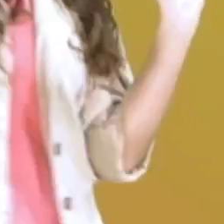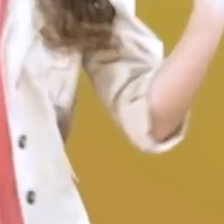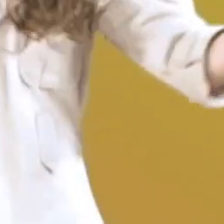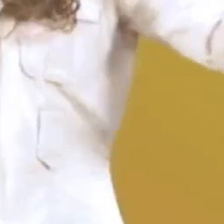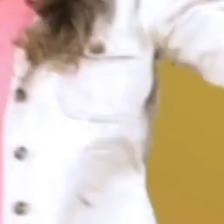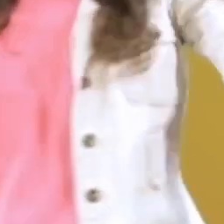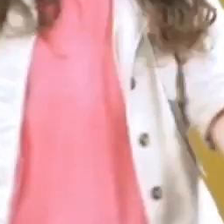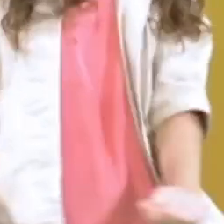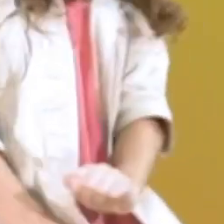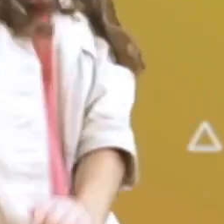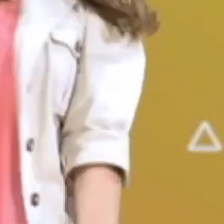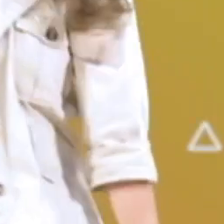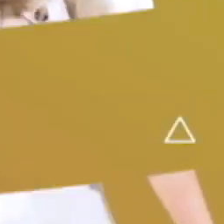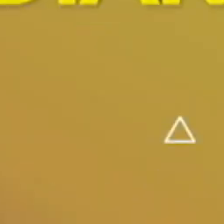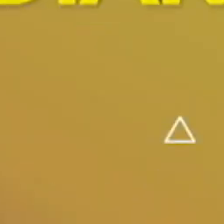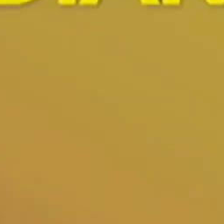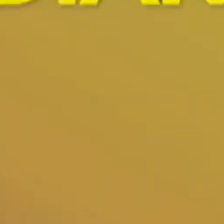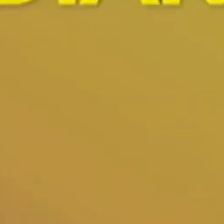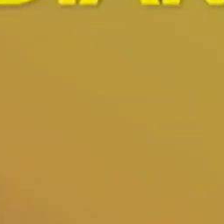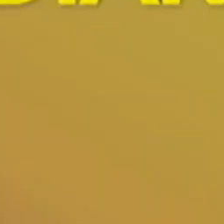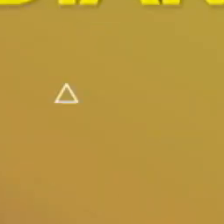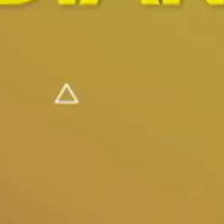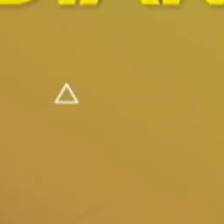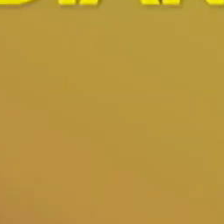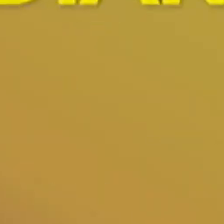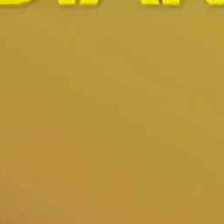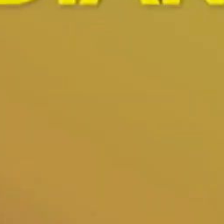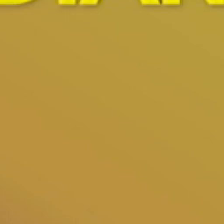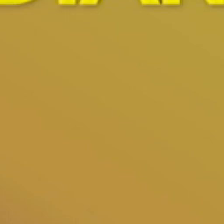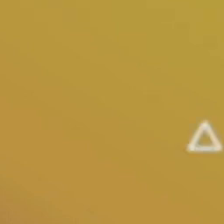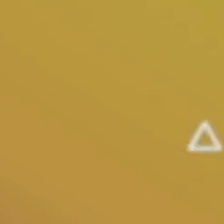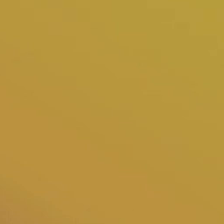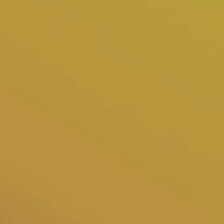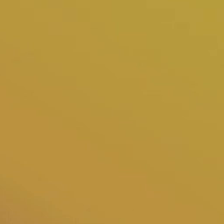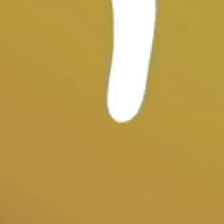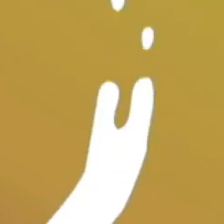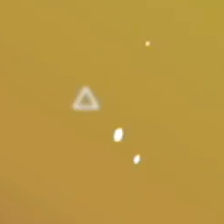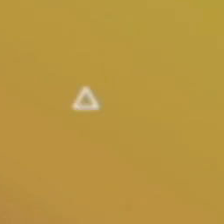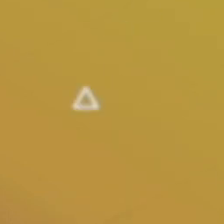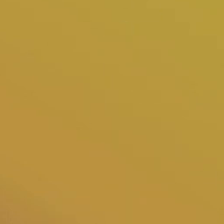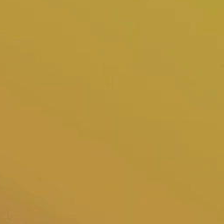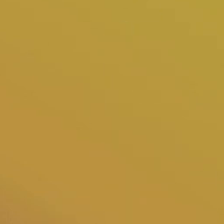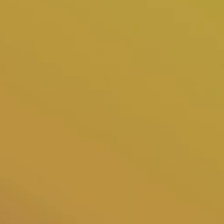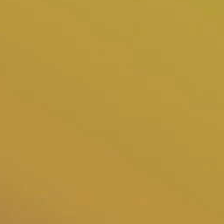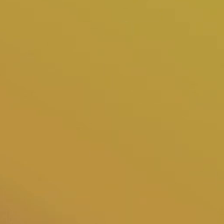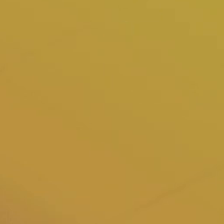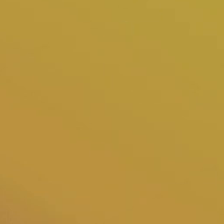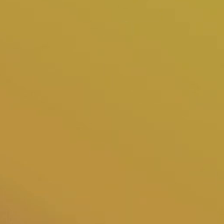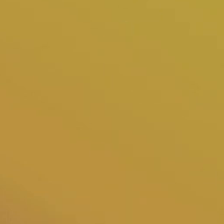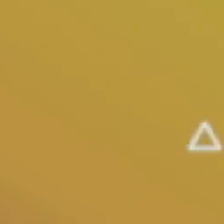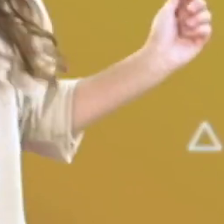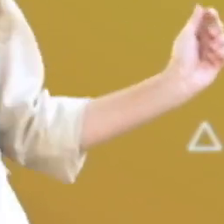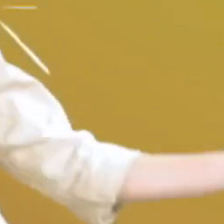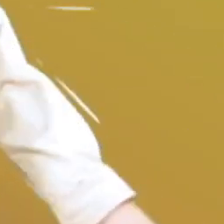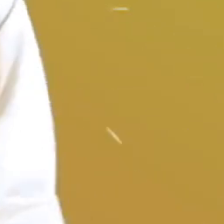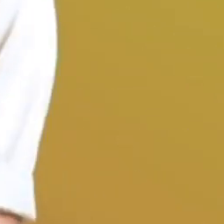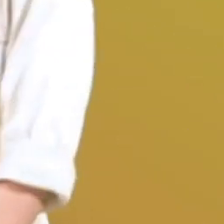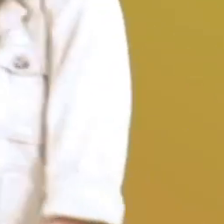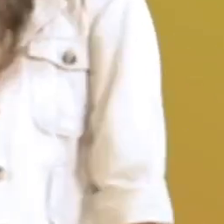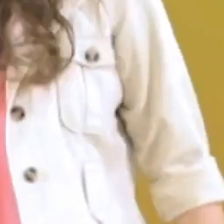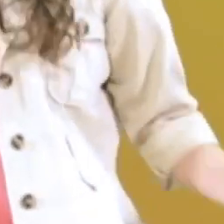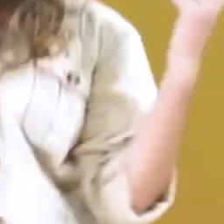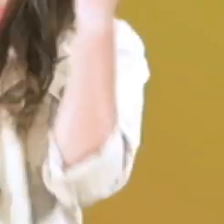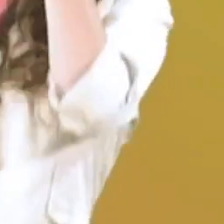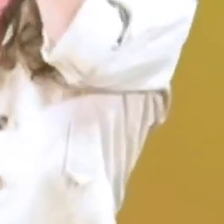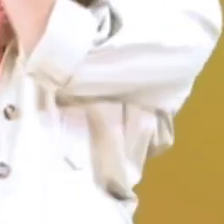El futuro no se frena. Decidí estudiar. Con AP se mueve con vos. Por eso te